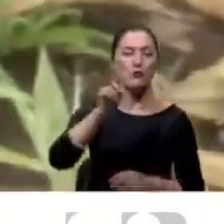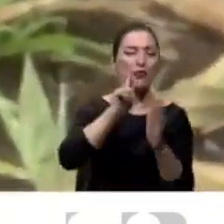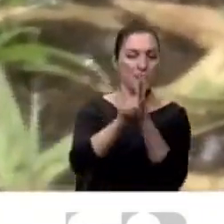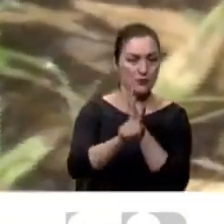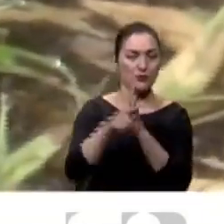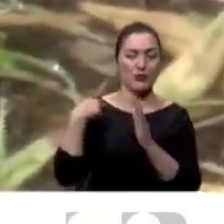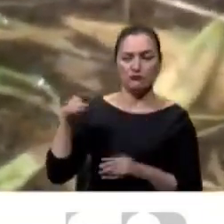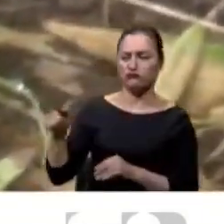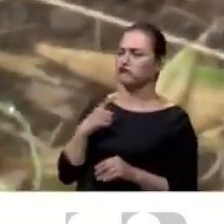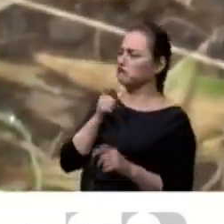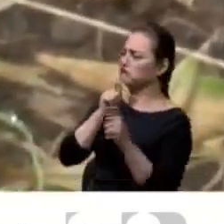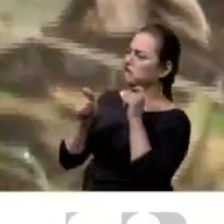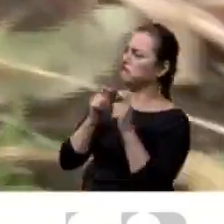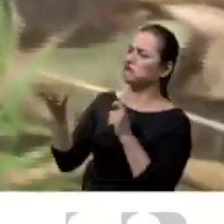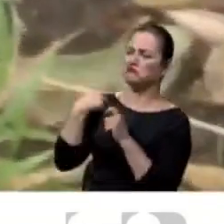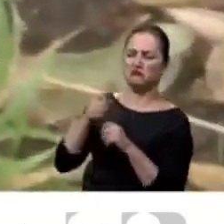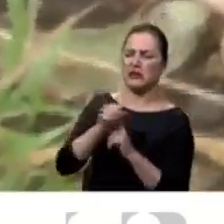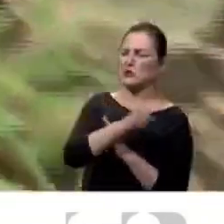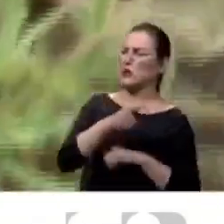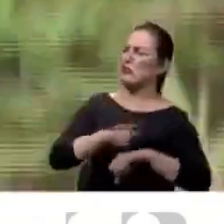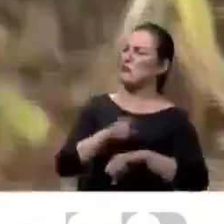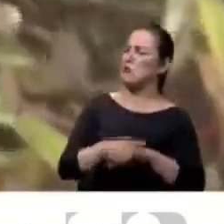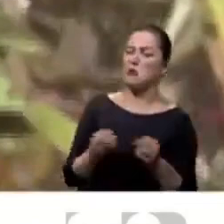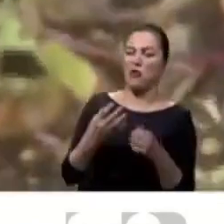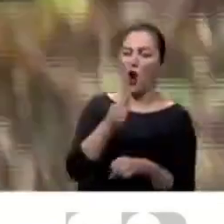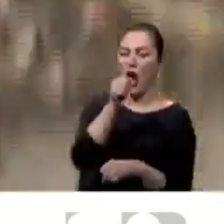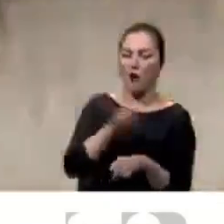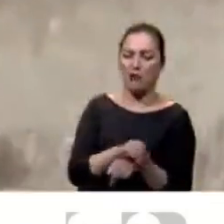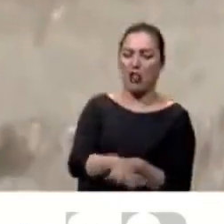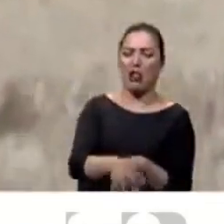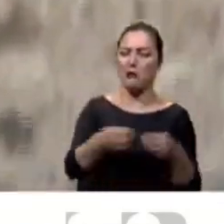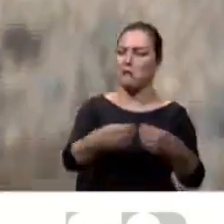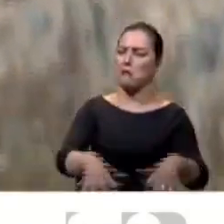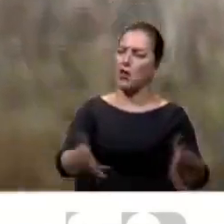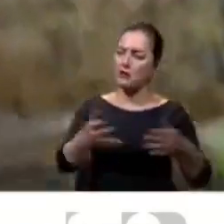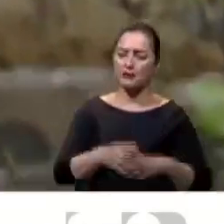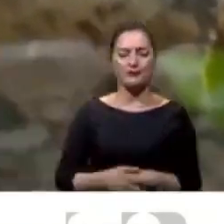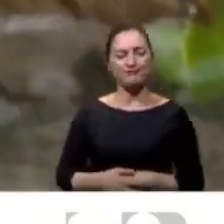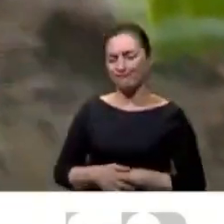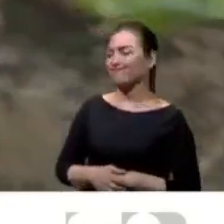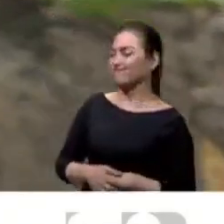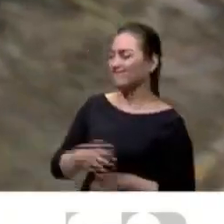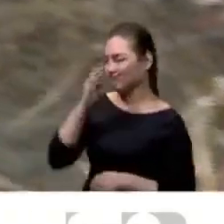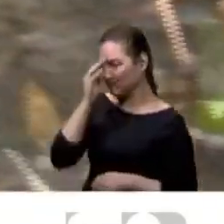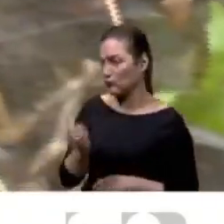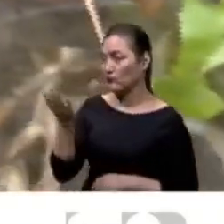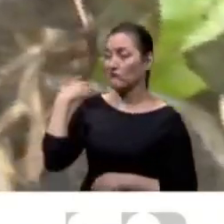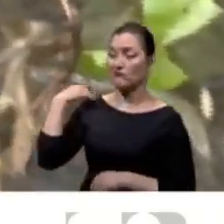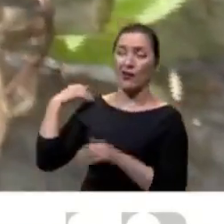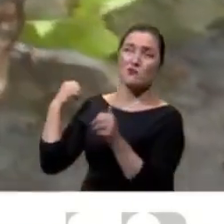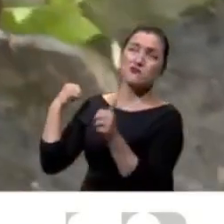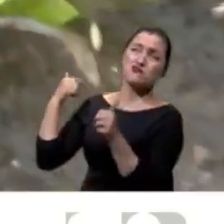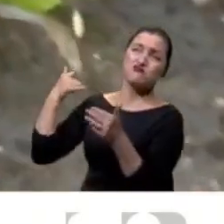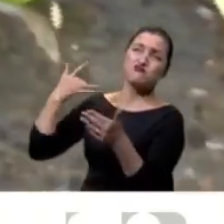Una situación que se está viviendo, ¿desde cuánto? Mire cómo se desperdicia el agua. Pues bueno, buenos días. Sí, esto ya está seis meses.